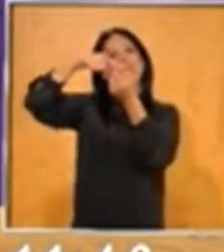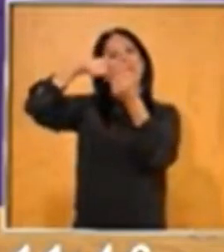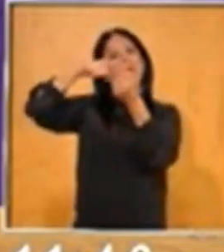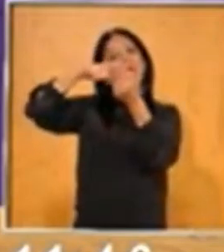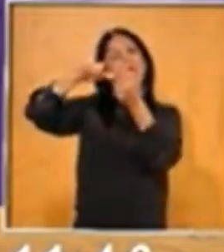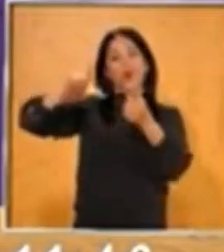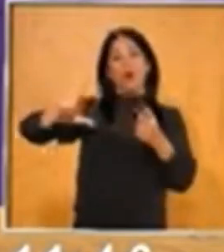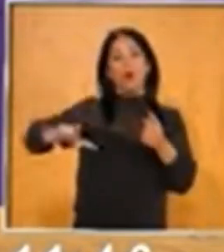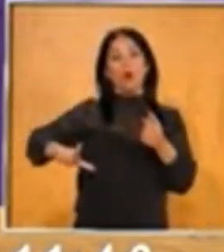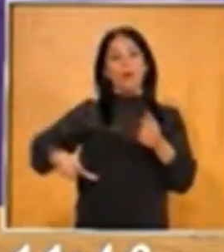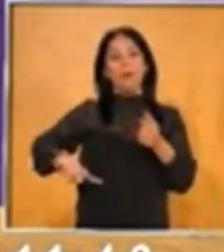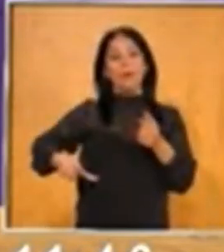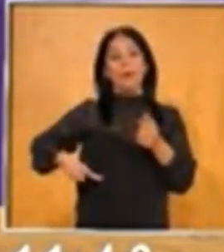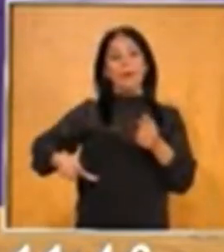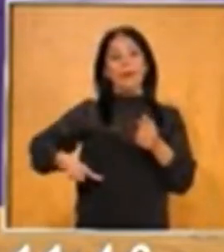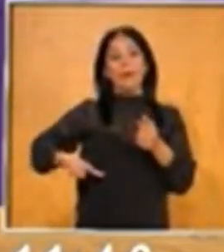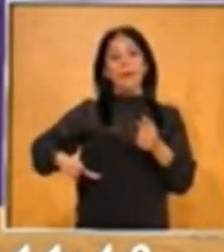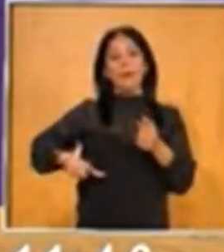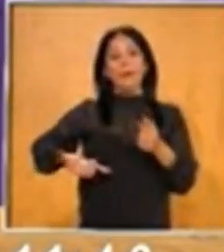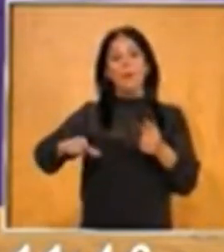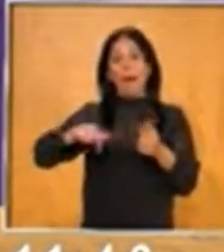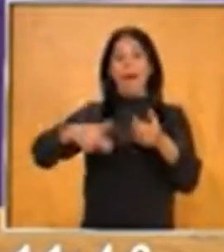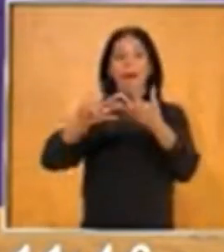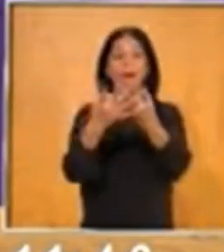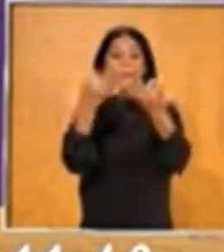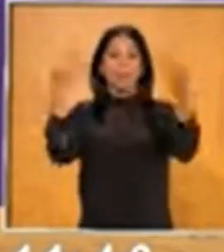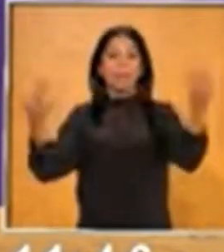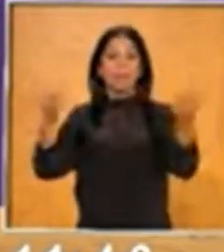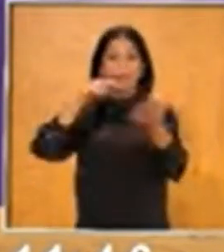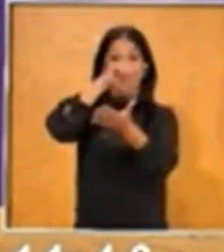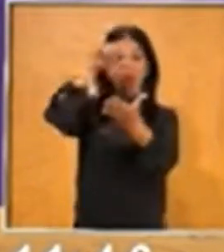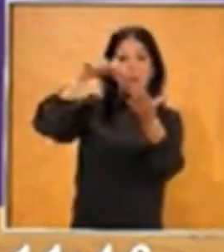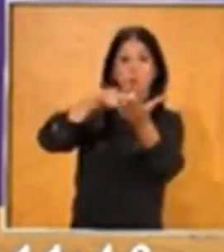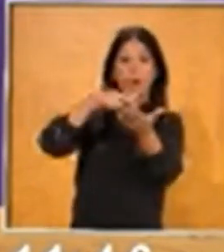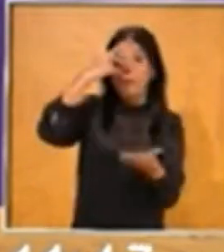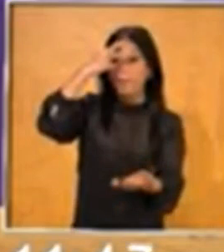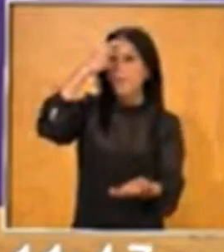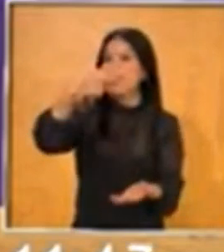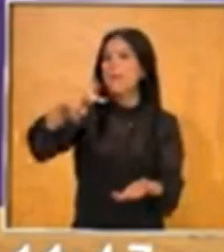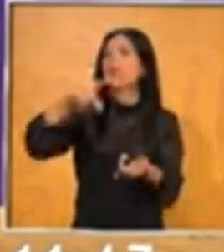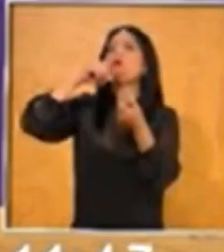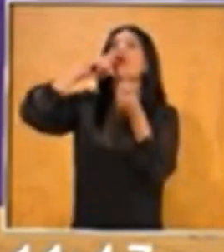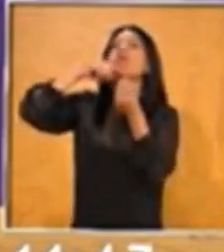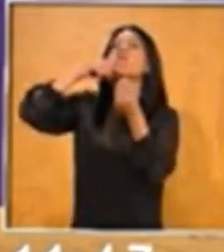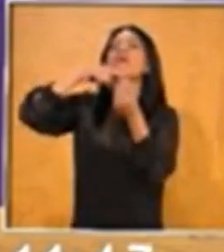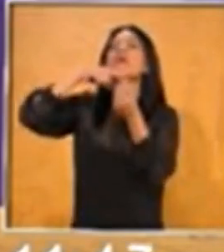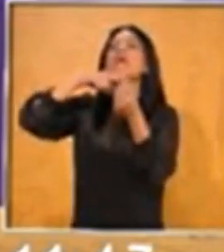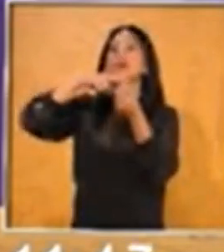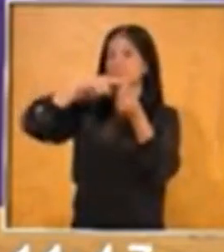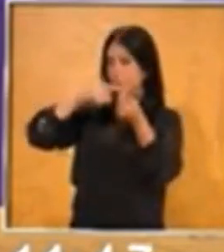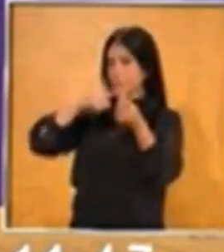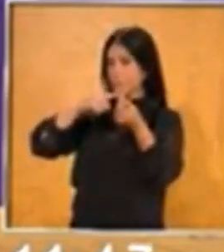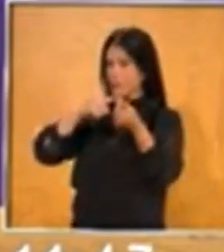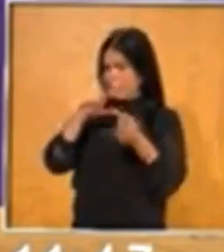mexicano en la época de la colonia? ¿Quién lo gobernaría? ¿El presidente de la república que hoy lo hace?